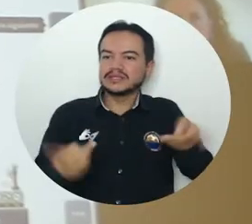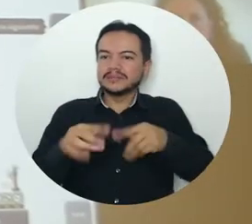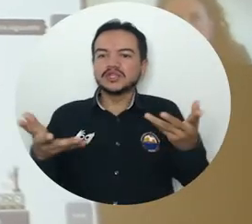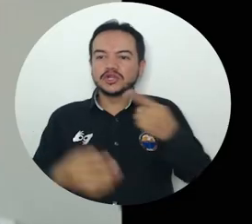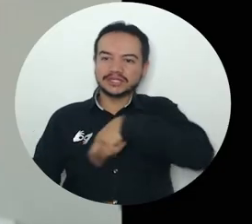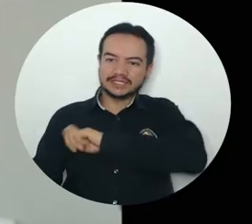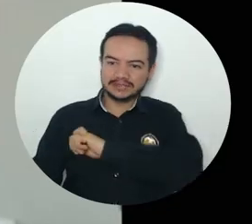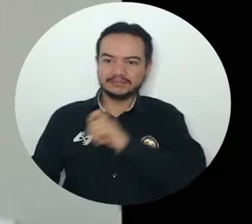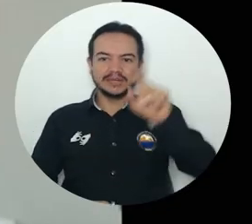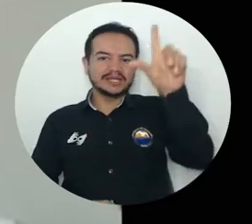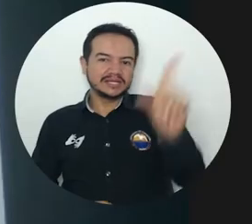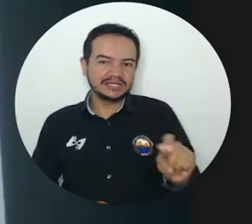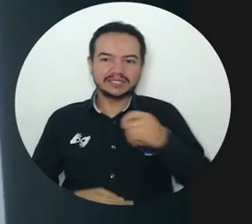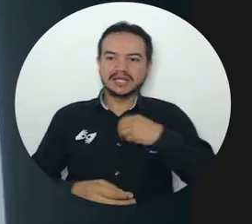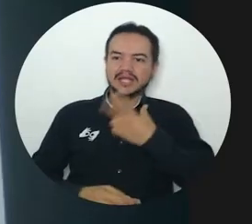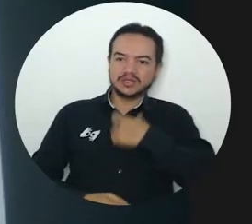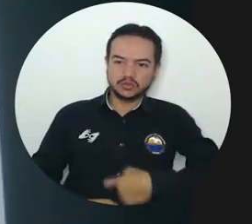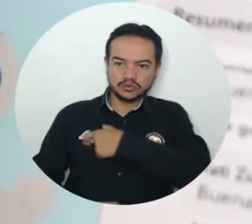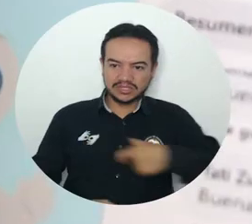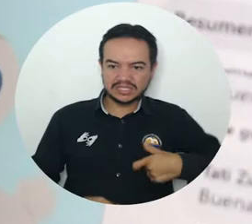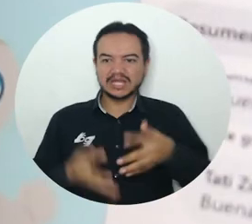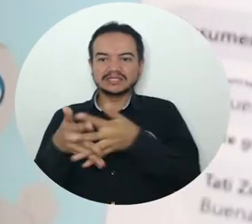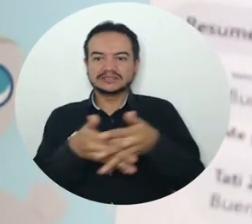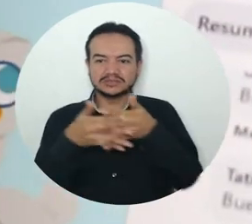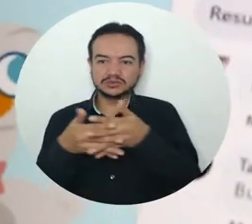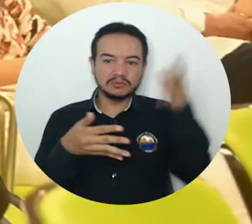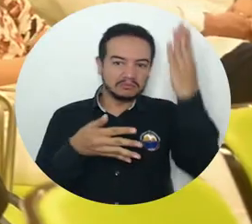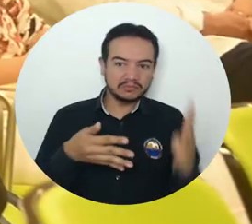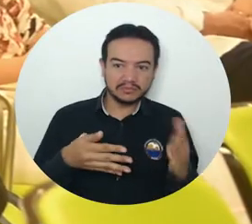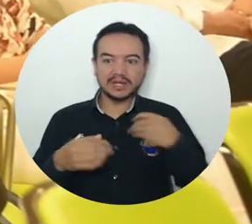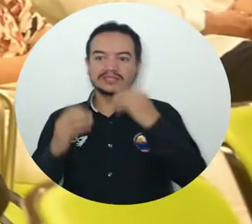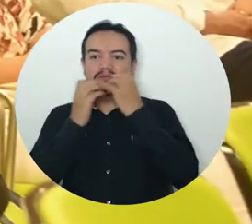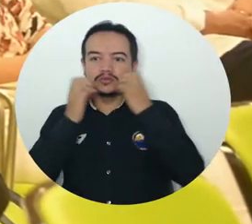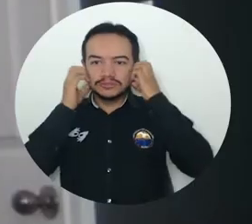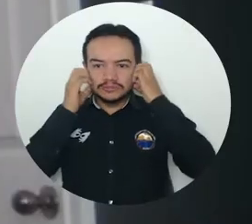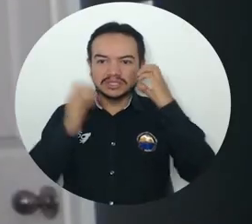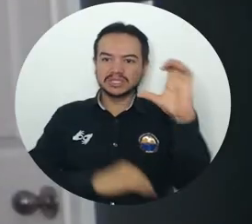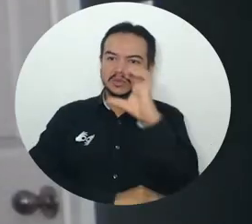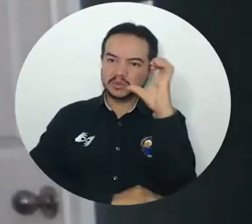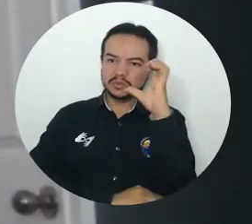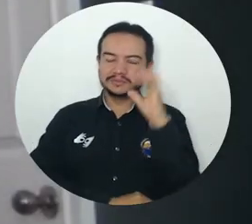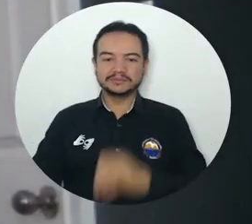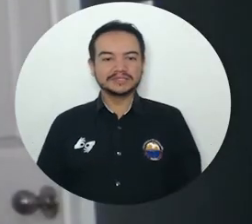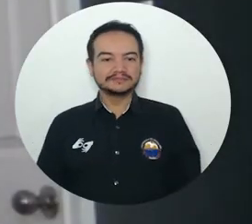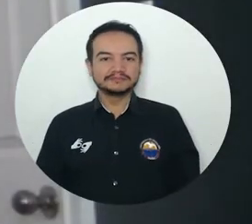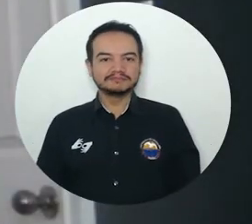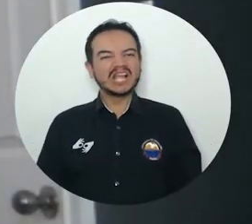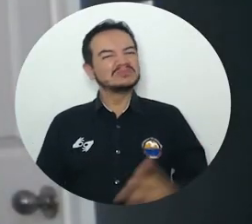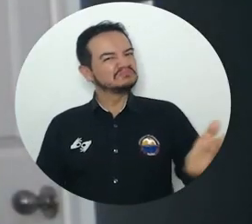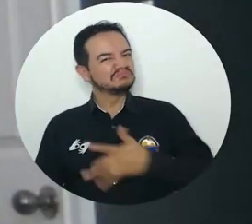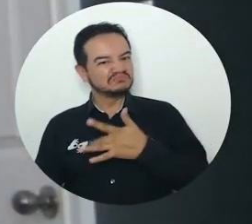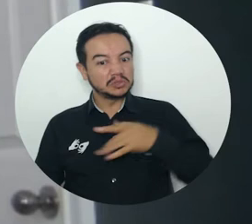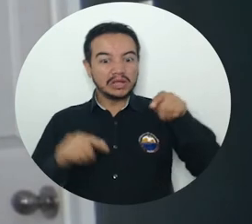ponentes expertos de España, Italia, Suiza, Estados Unidos, Brasil, Mozambique y Colombia. Creo que este tipo de eventos